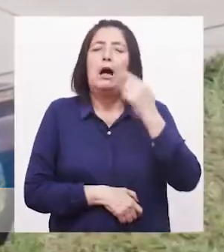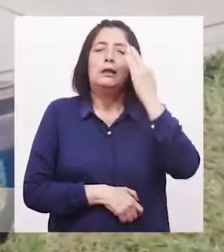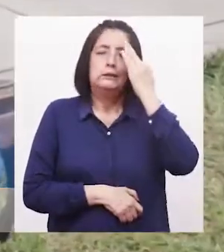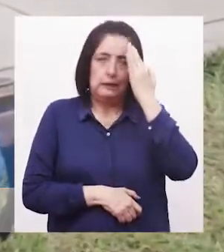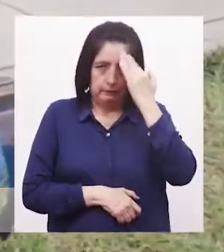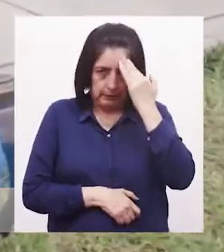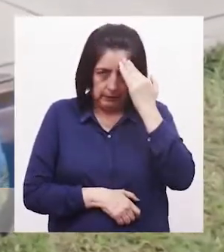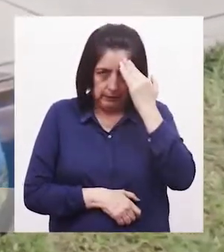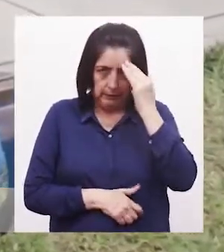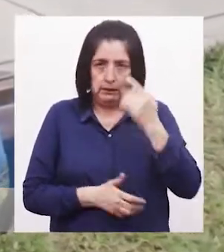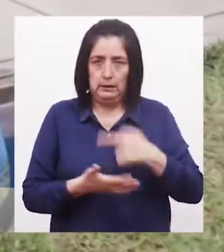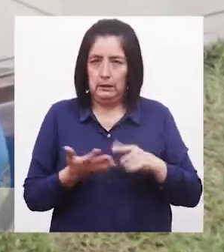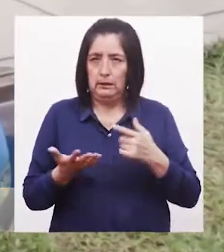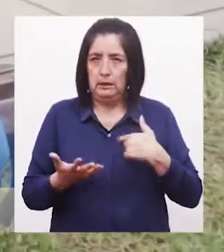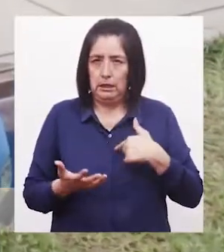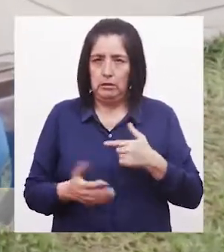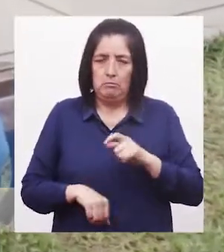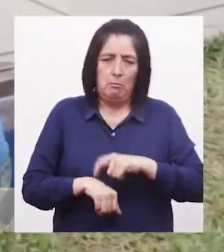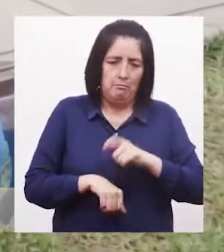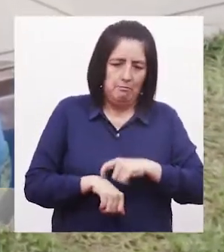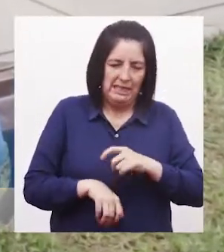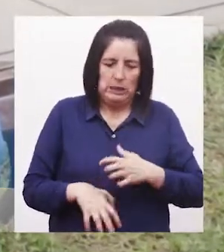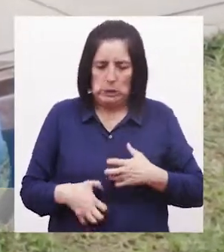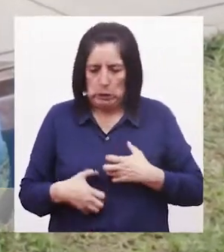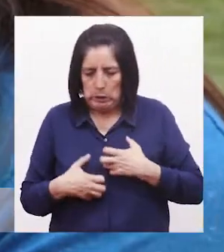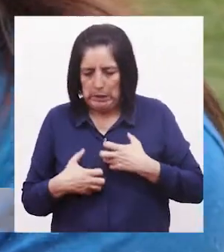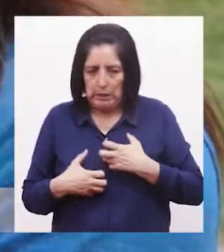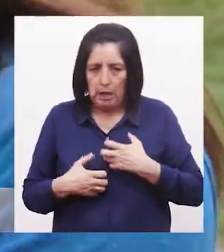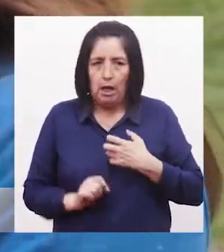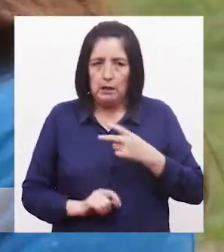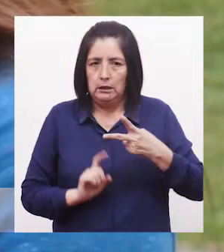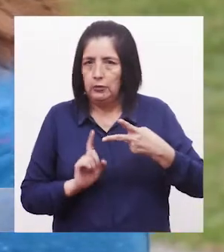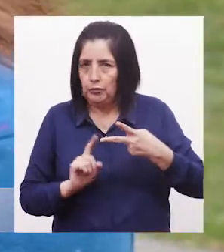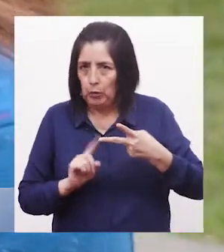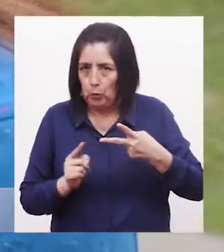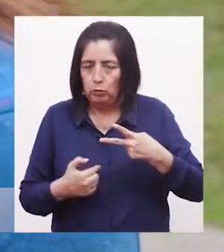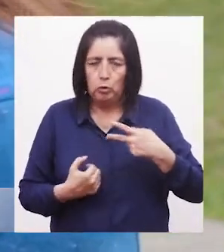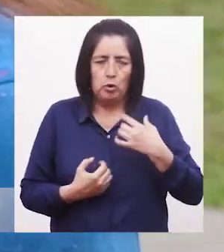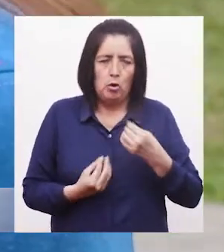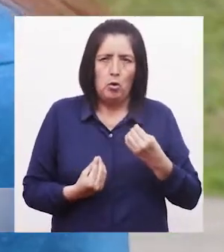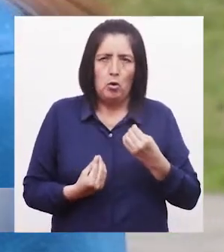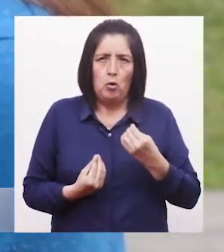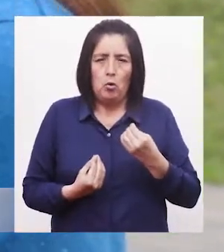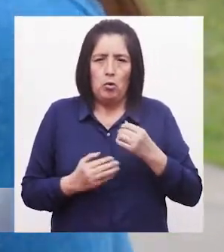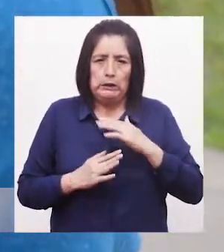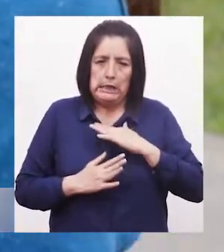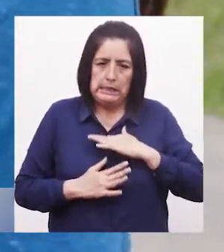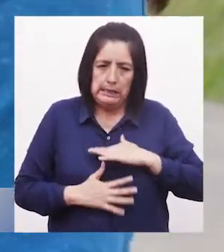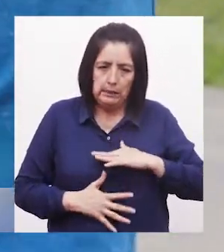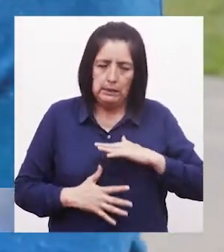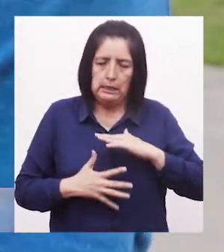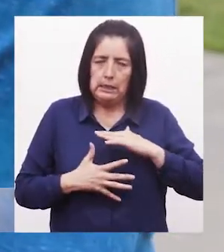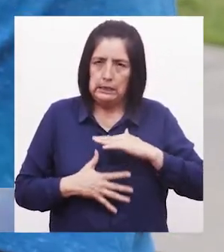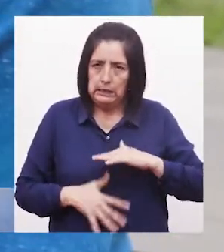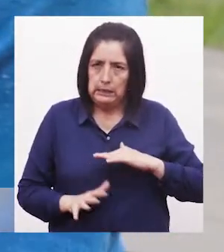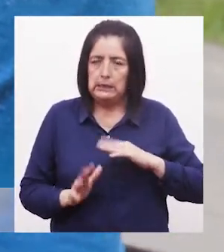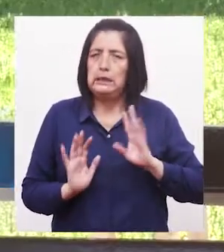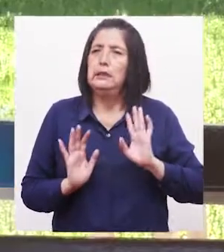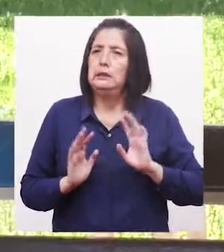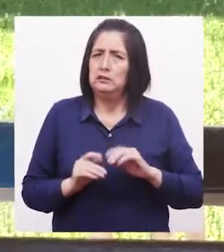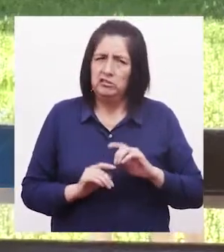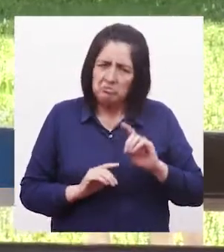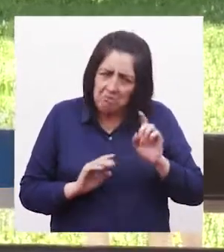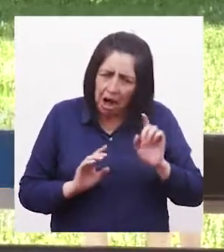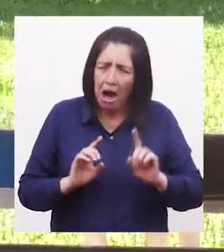de que se está viviendo un momento de ira El segundo paso es tomar un poco de tranquilidad Cada quien puede tener